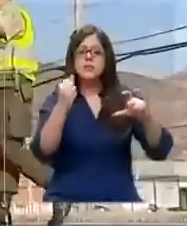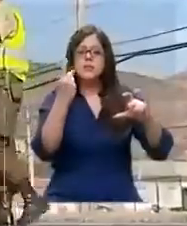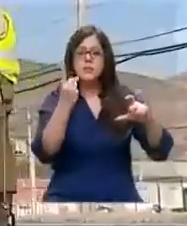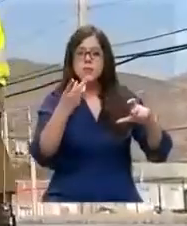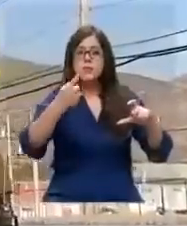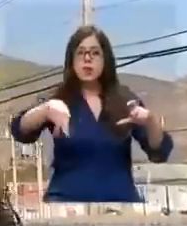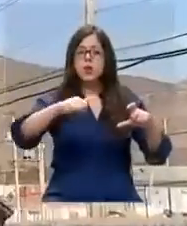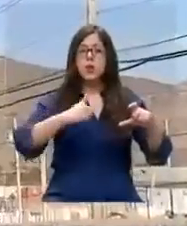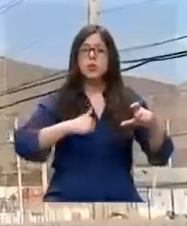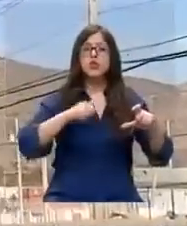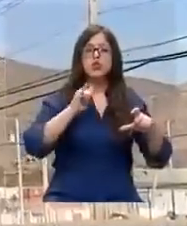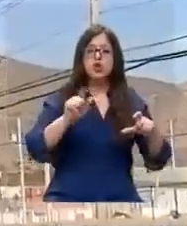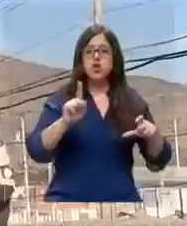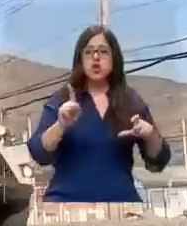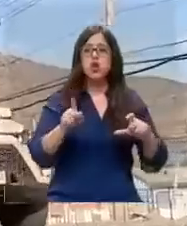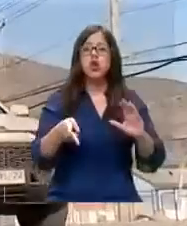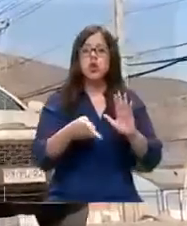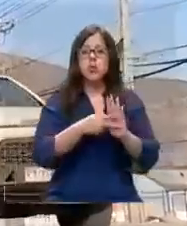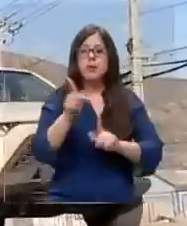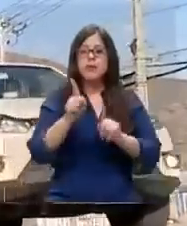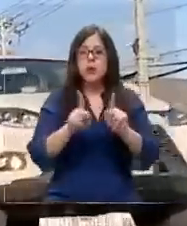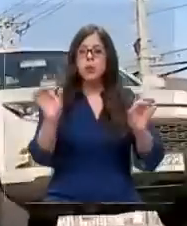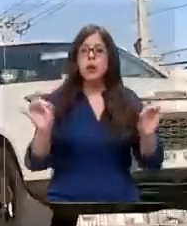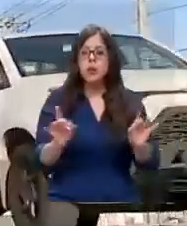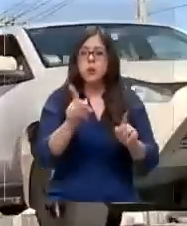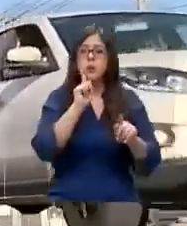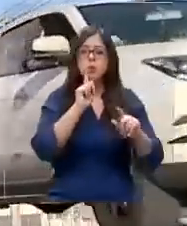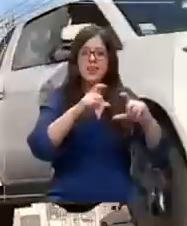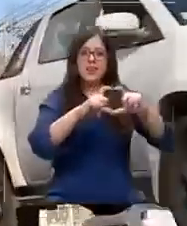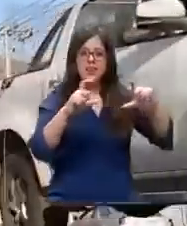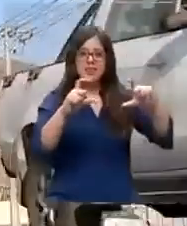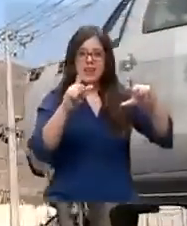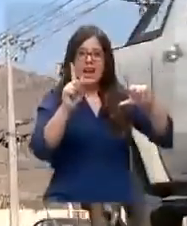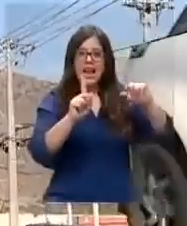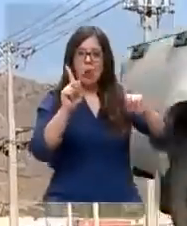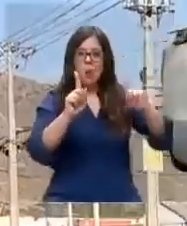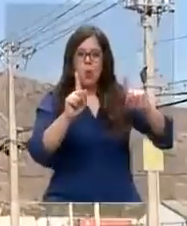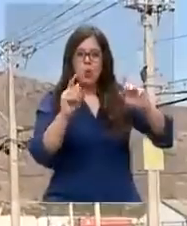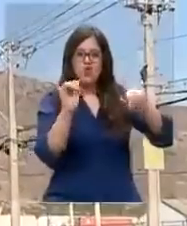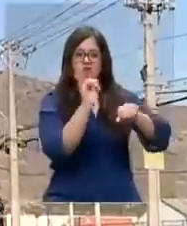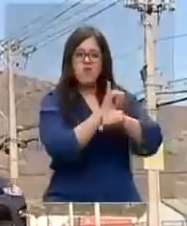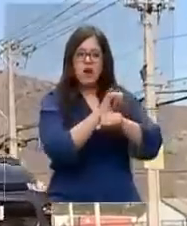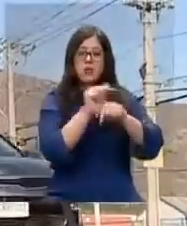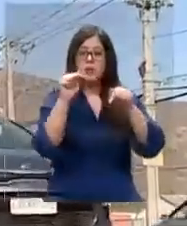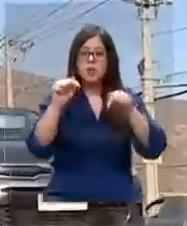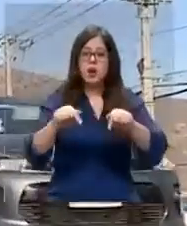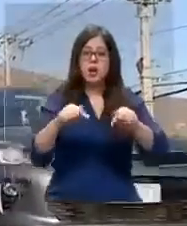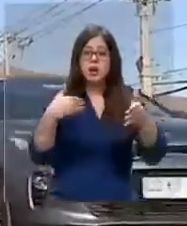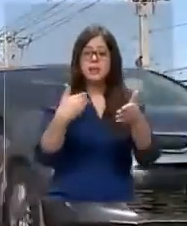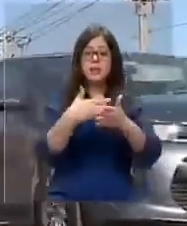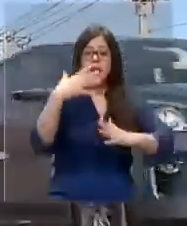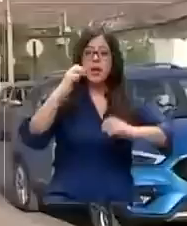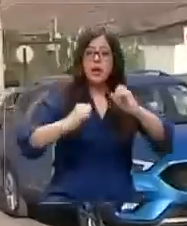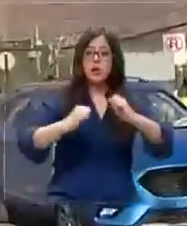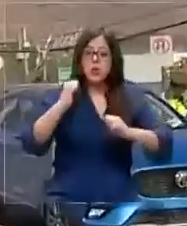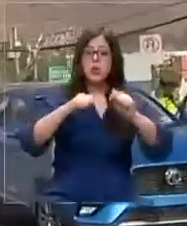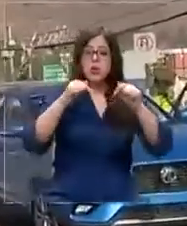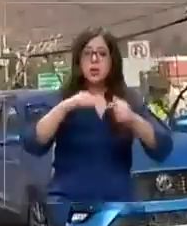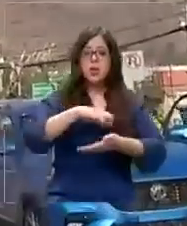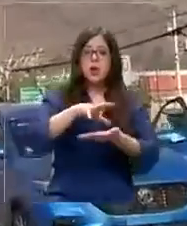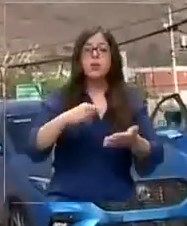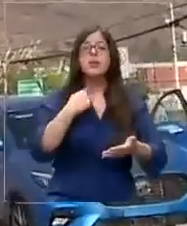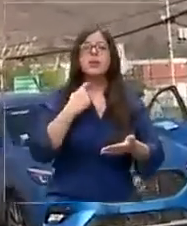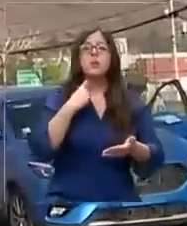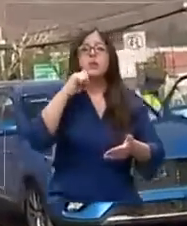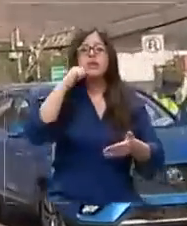están cumpliendo o con la norma, y aquellos que incluso puedan portar placas adulteradas. En este sector industrial de la comuna de Quilicura, en donde están